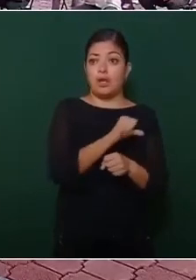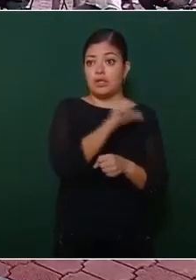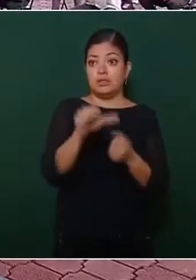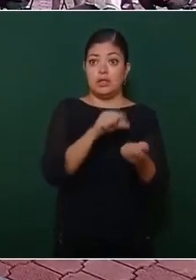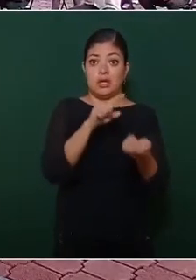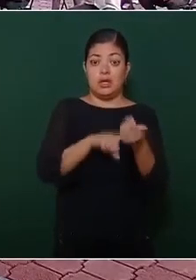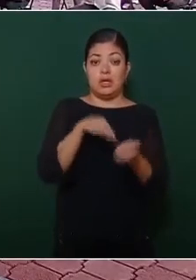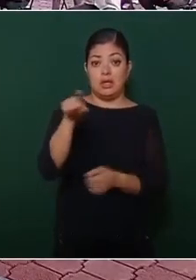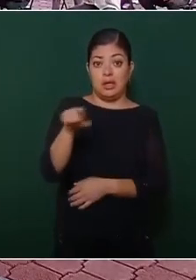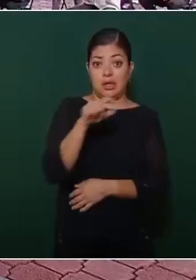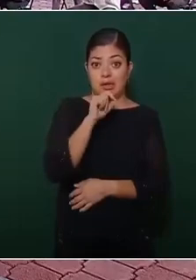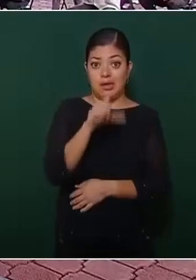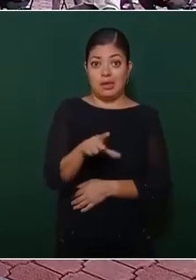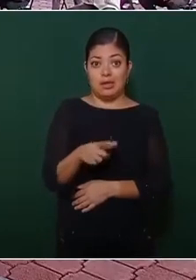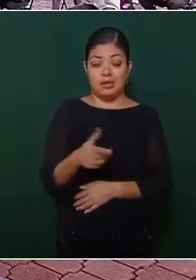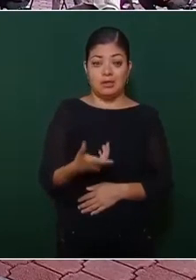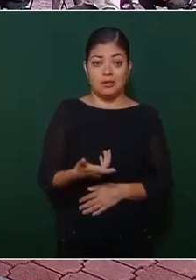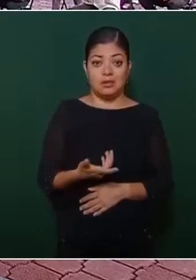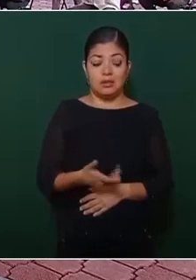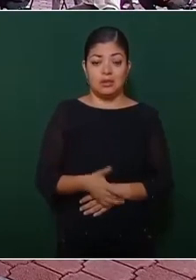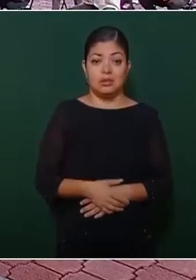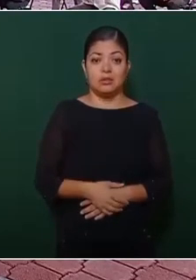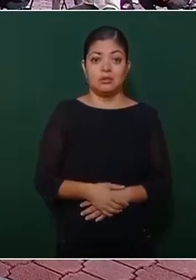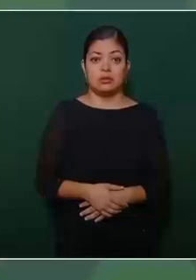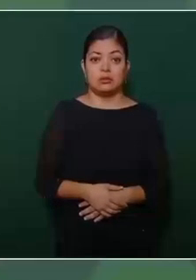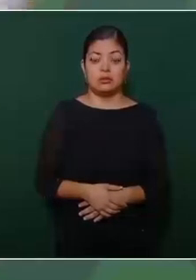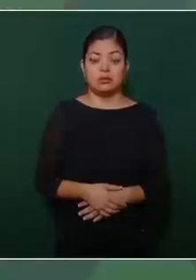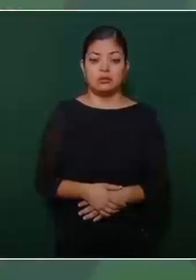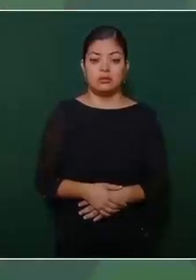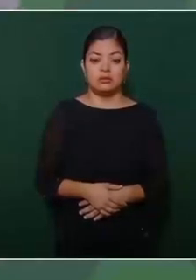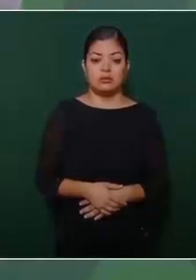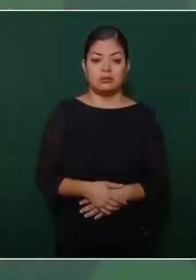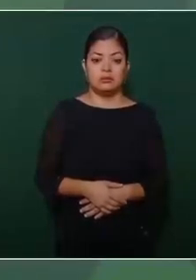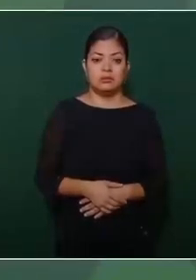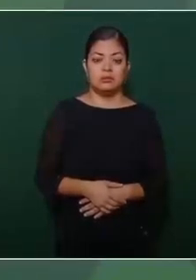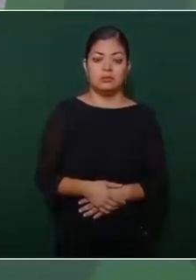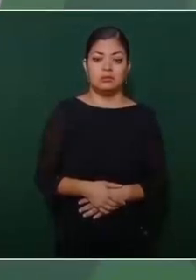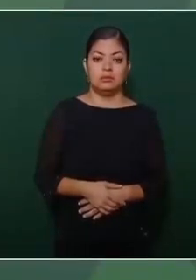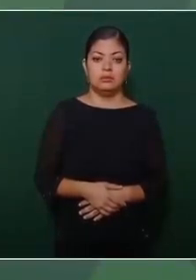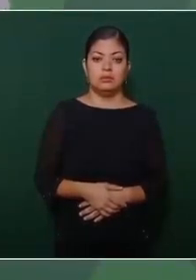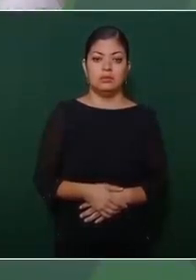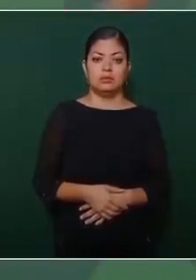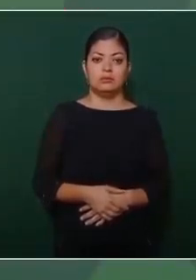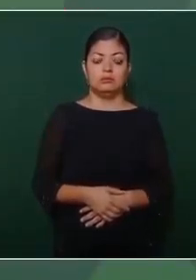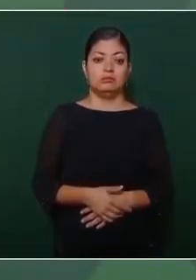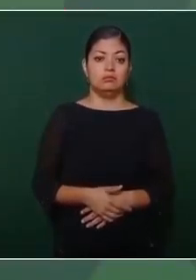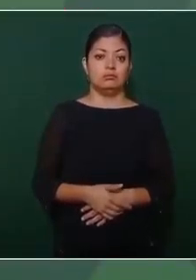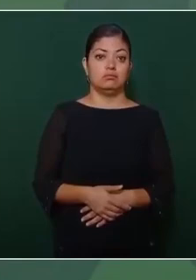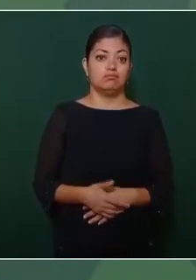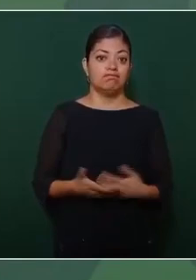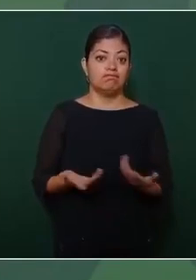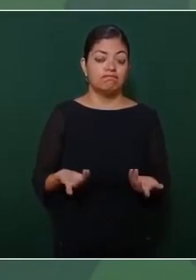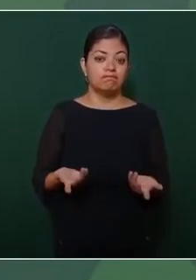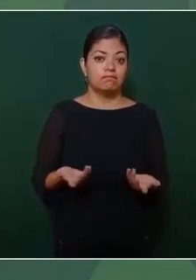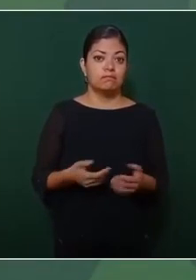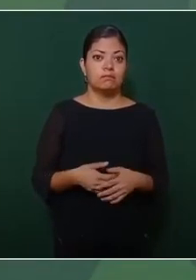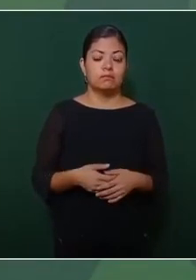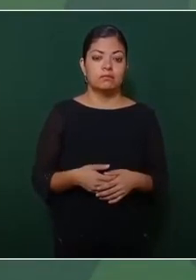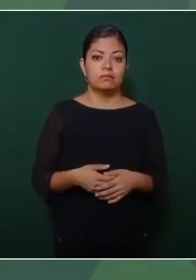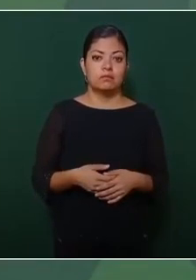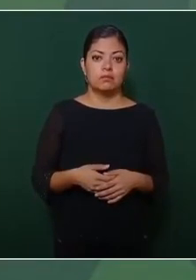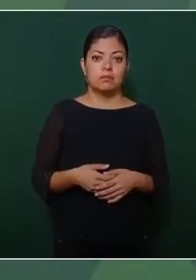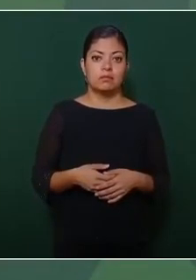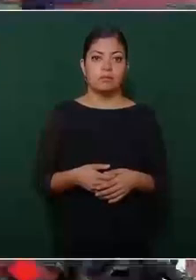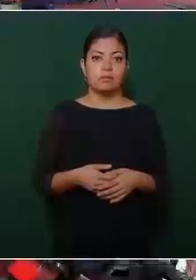y del